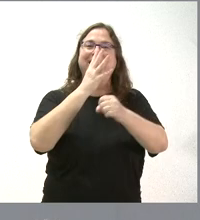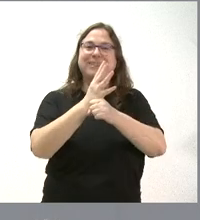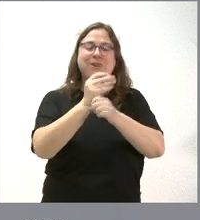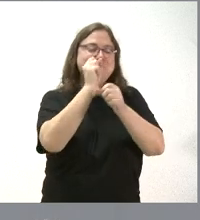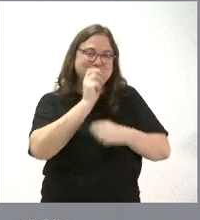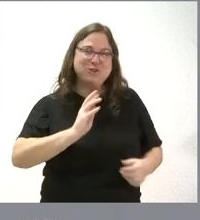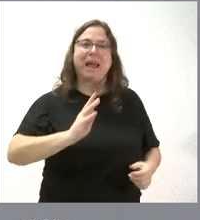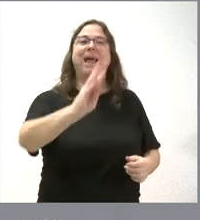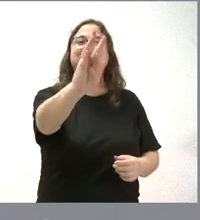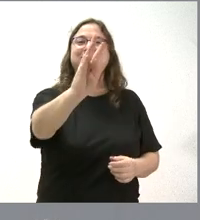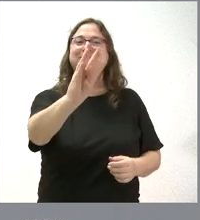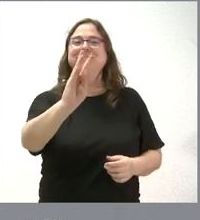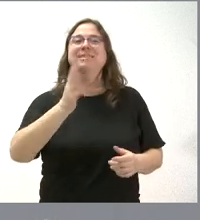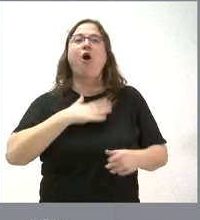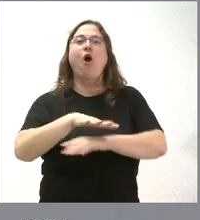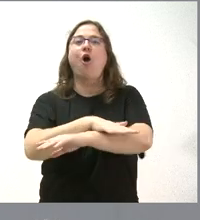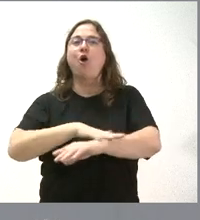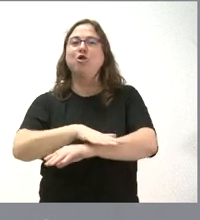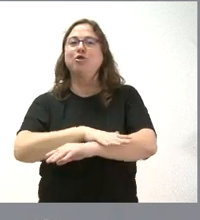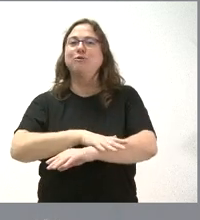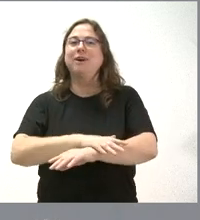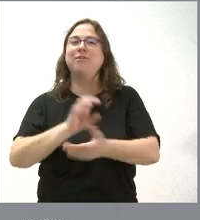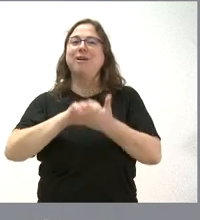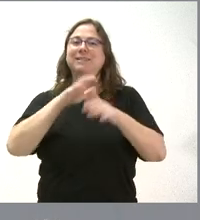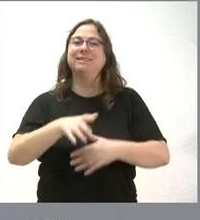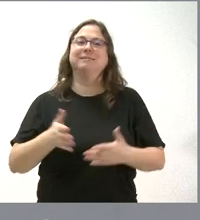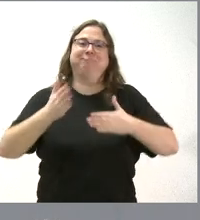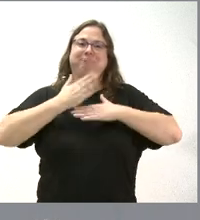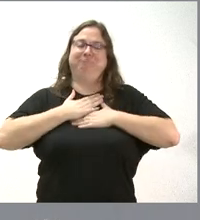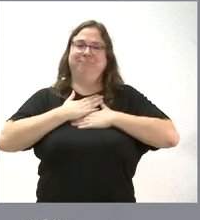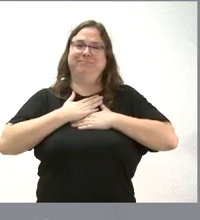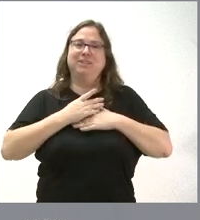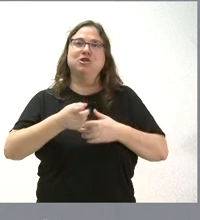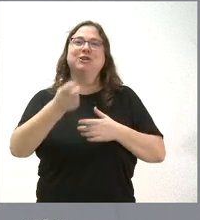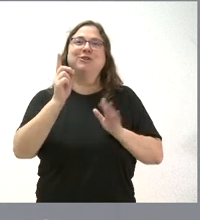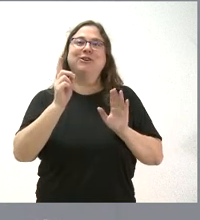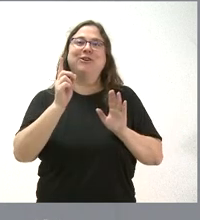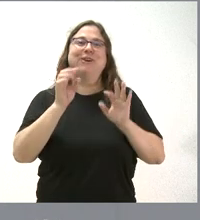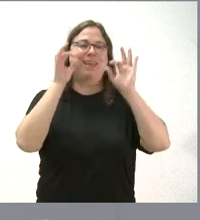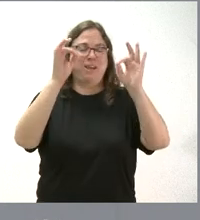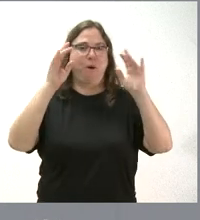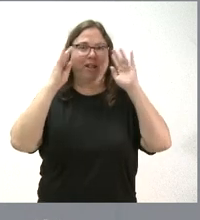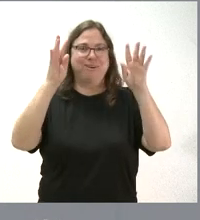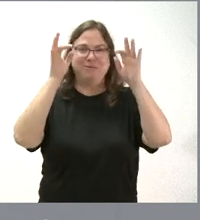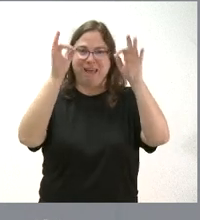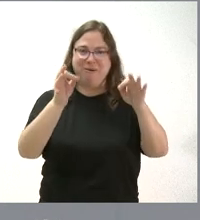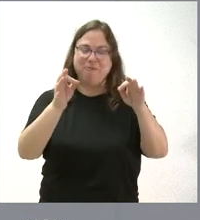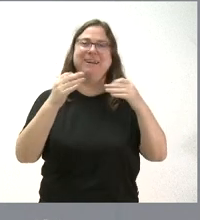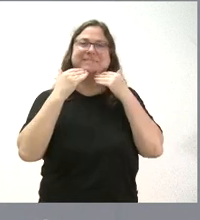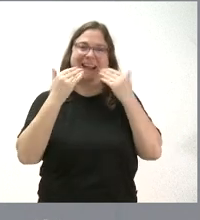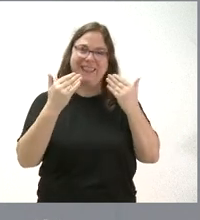muchísimos años la acción del Gobierno de Castilla y León va a estar inspirada por la misma filosofía y por